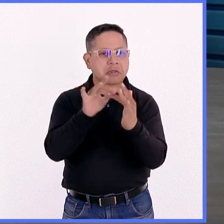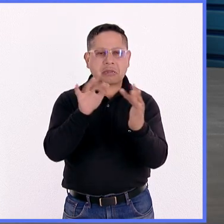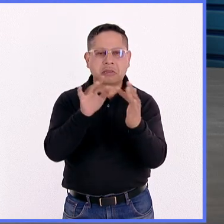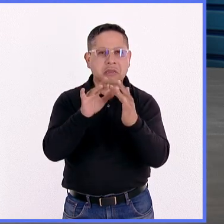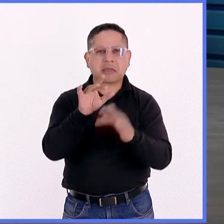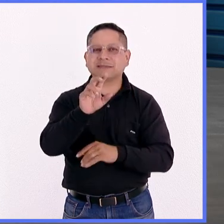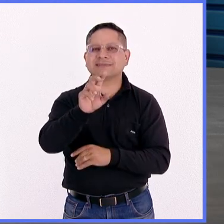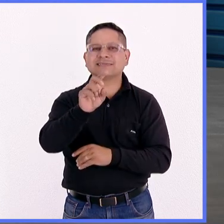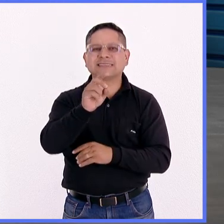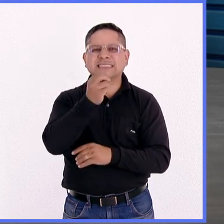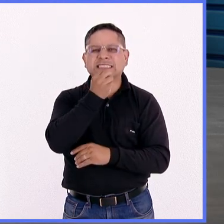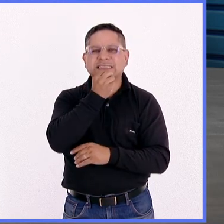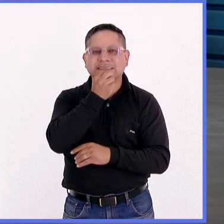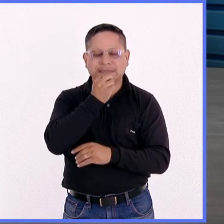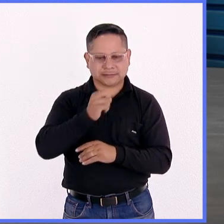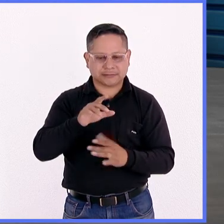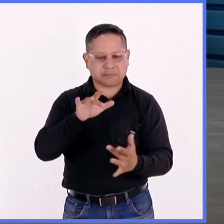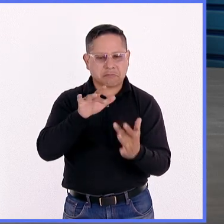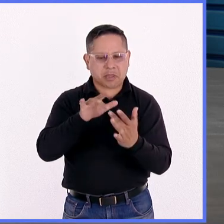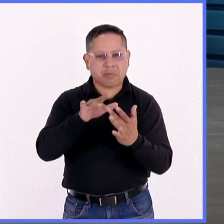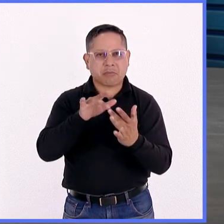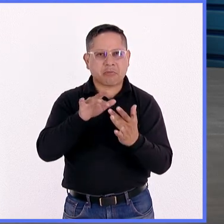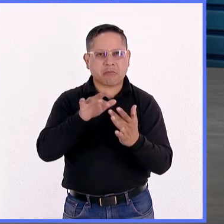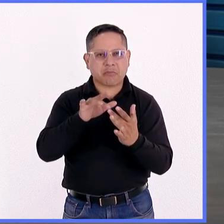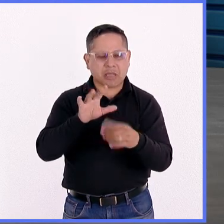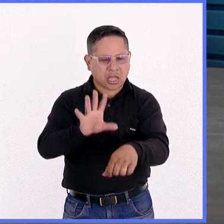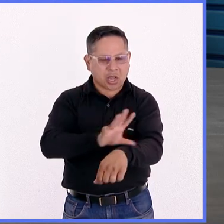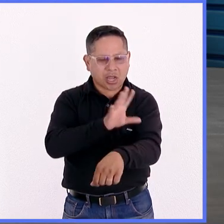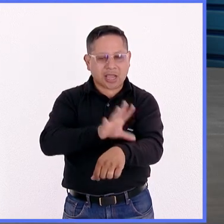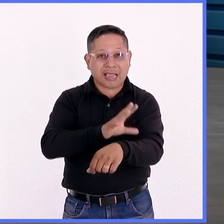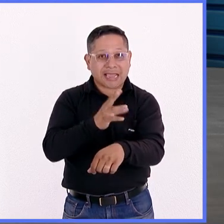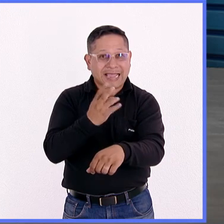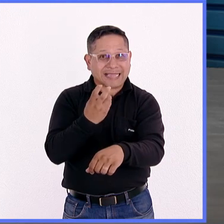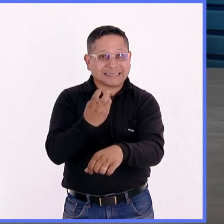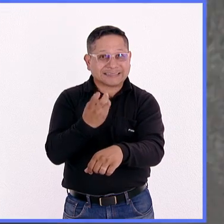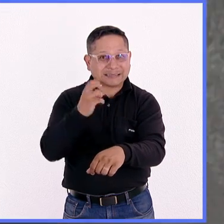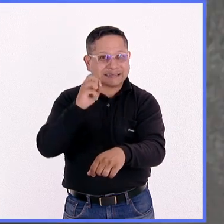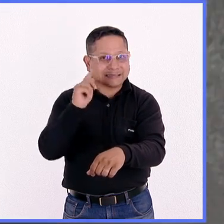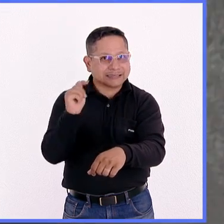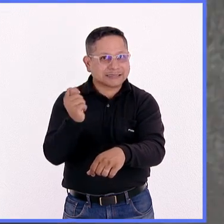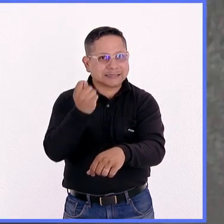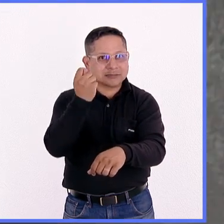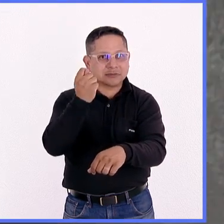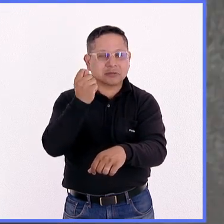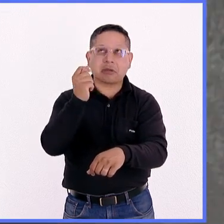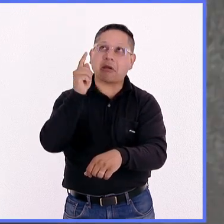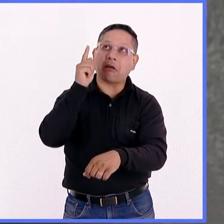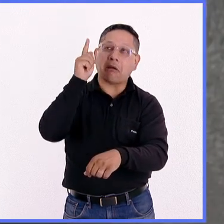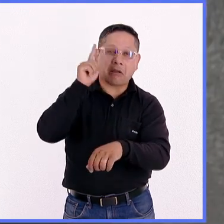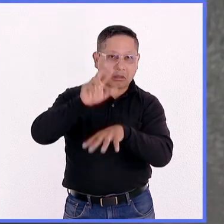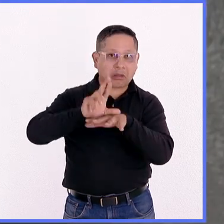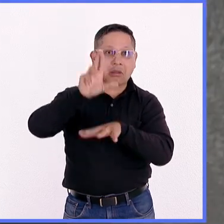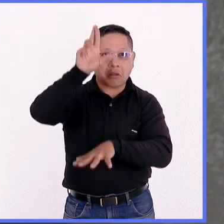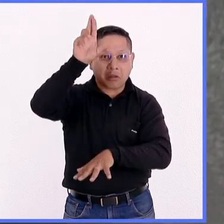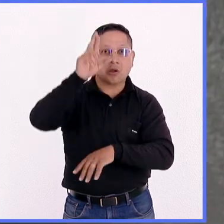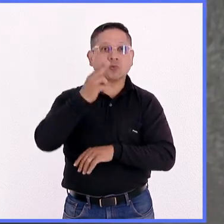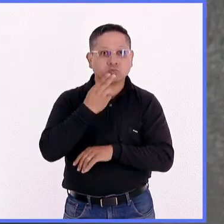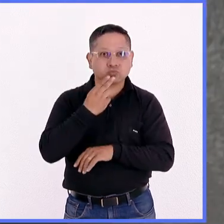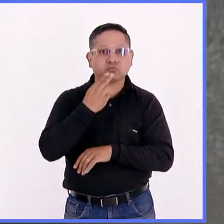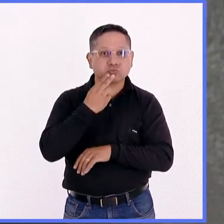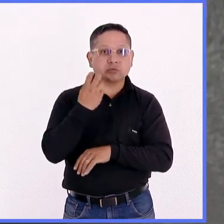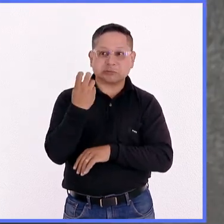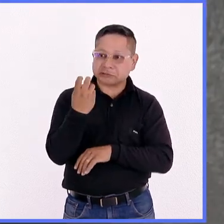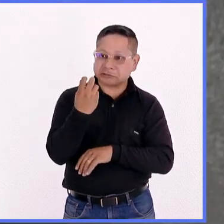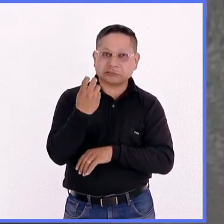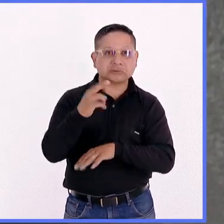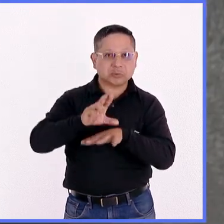carga primaria detectar la secundaria. Todo esto es tecnología que es espacial porque no hay,